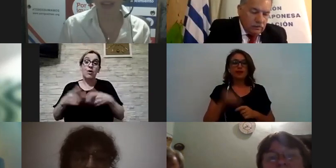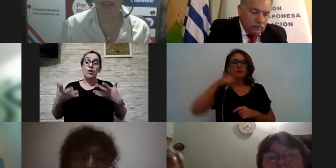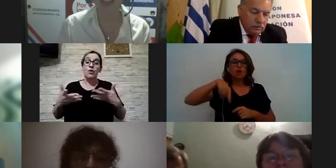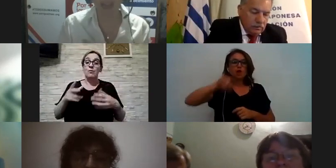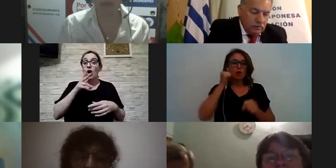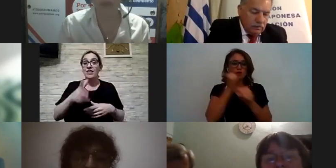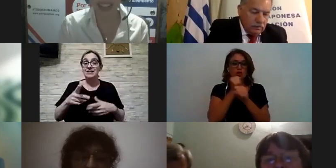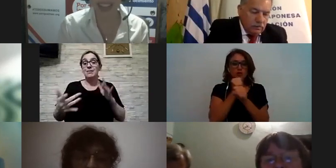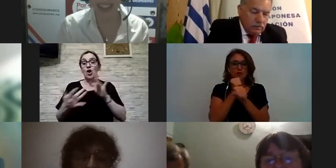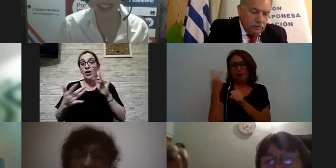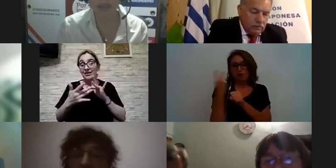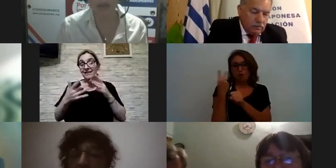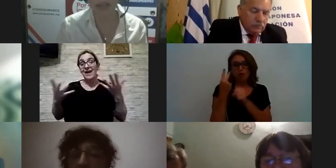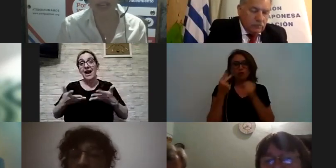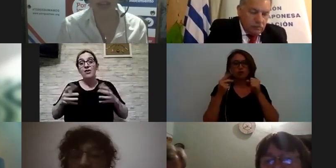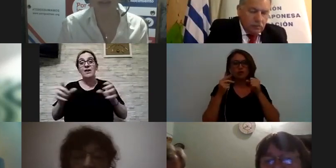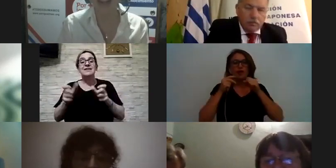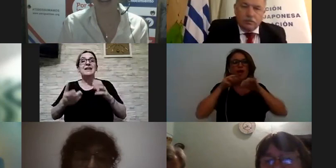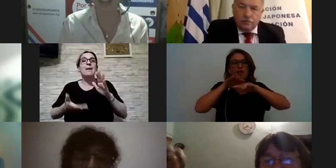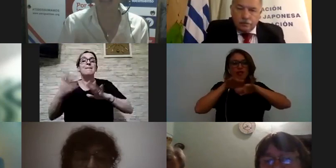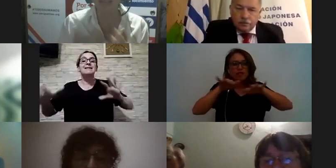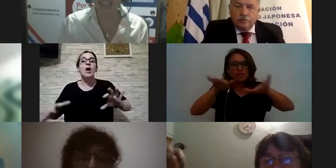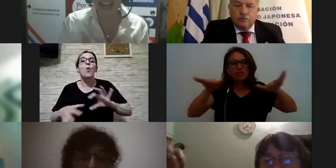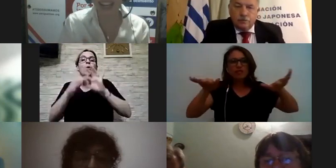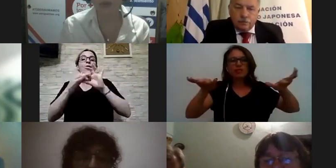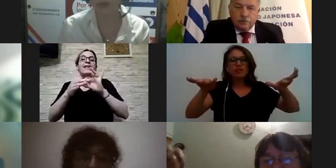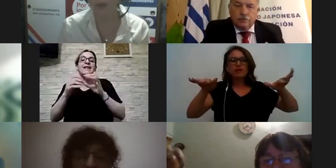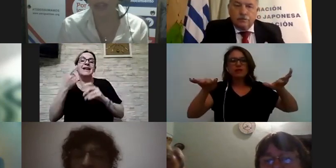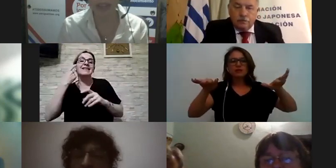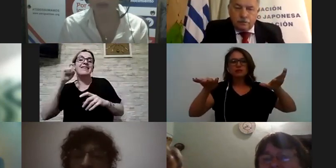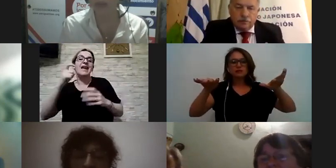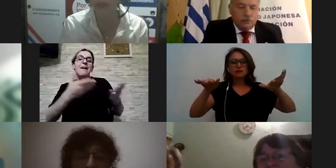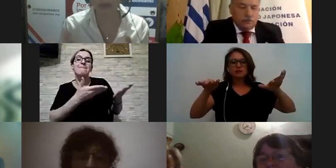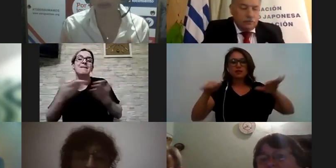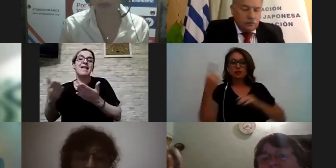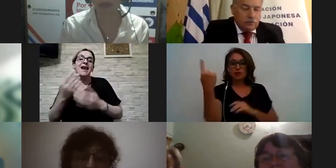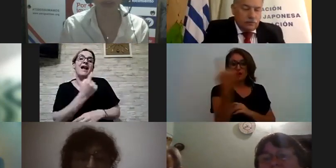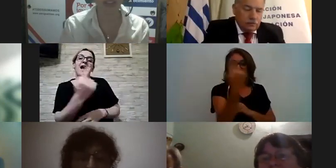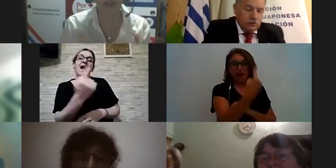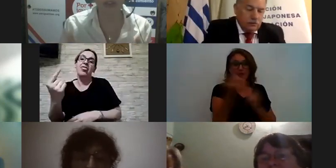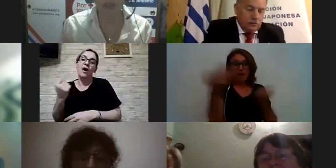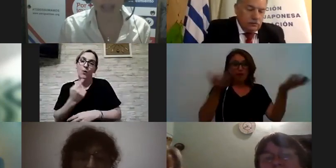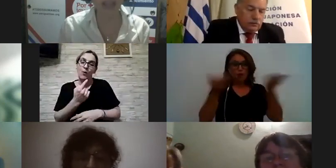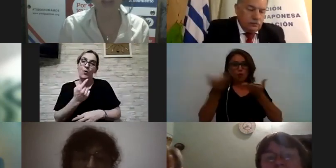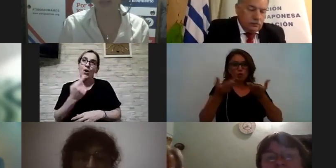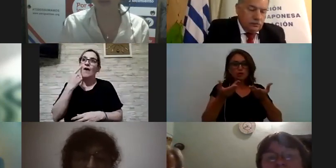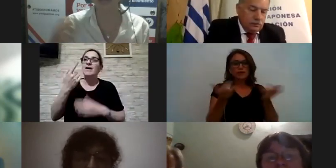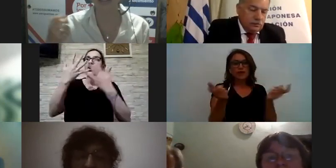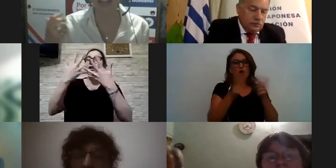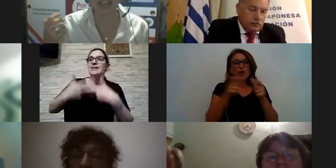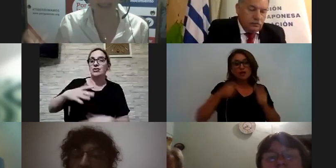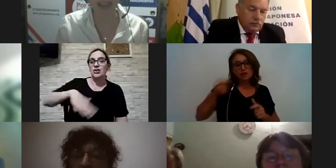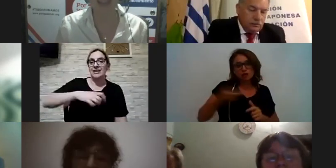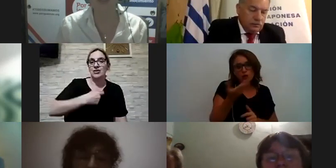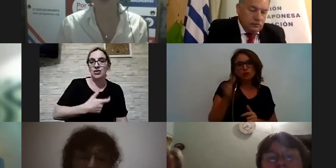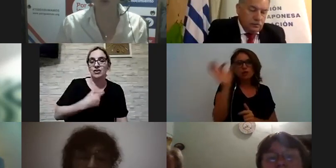Esteban es difundir este enfoque para invitar a cada uno de ustedes que muchos vemos son de organizaciones sociales o trabajan